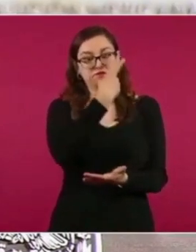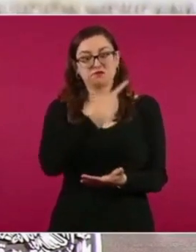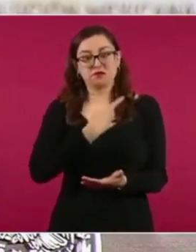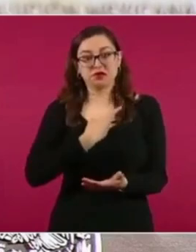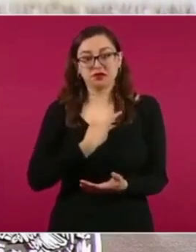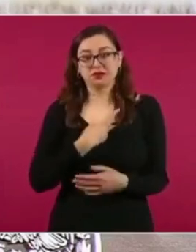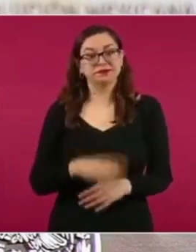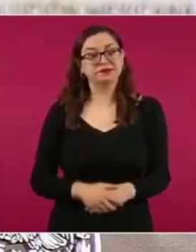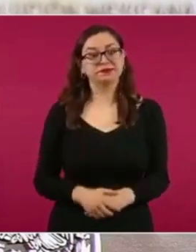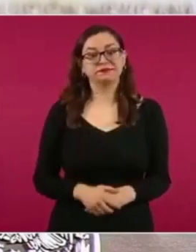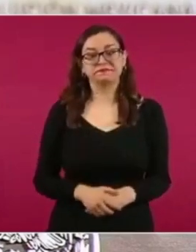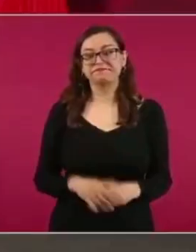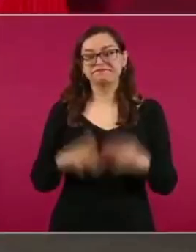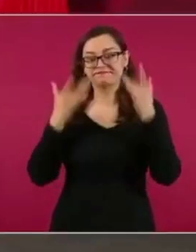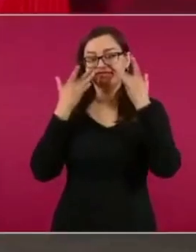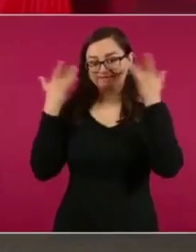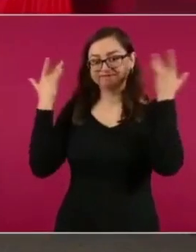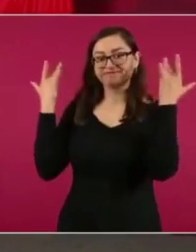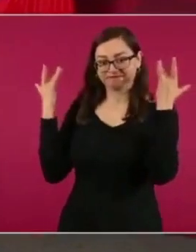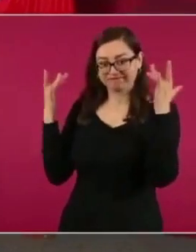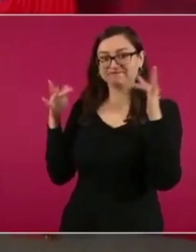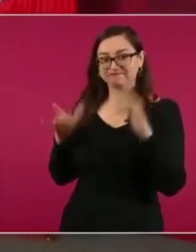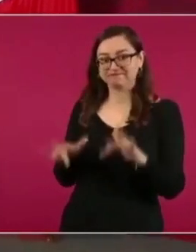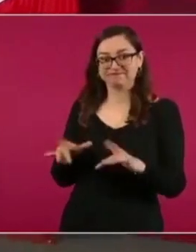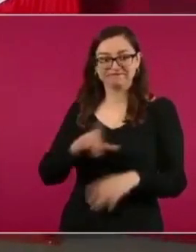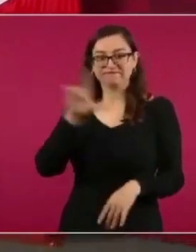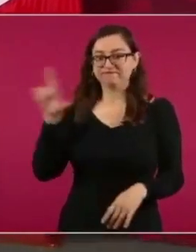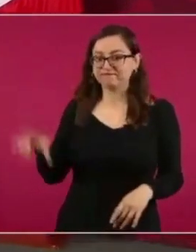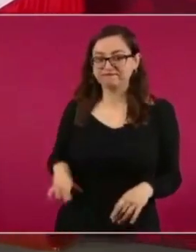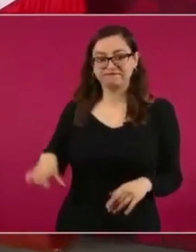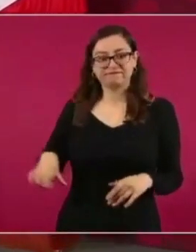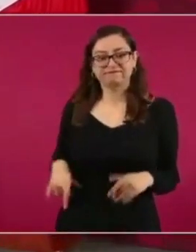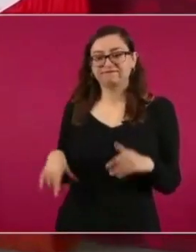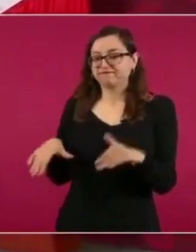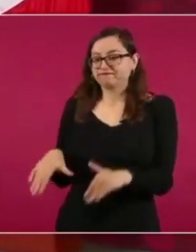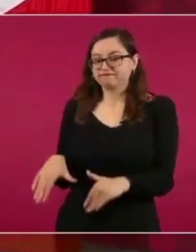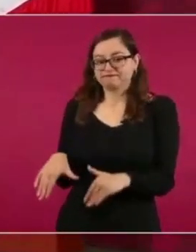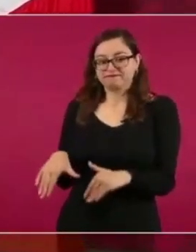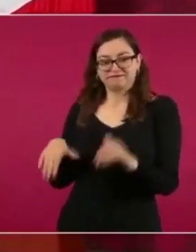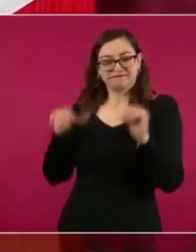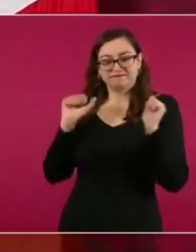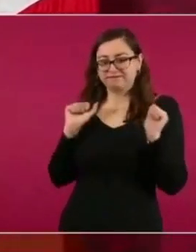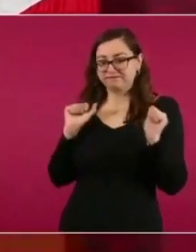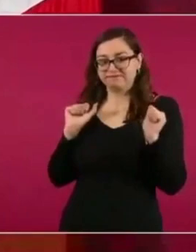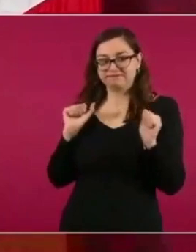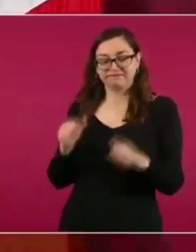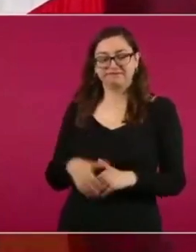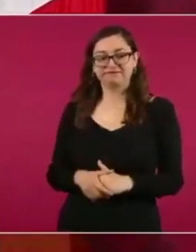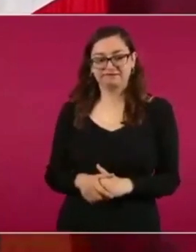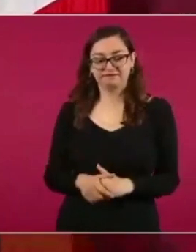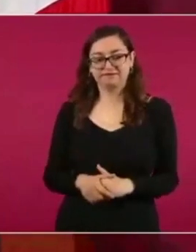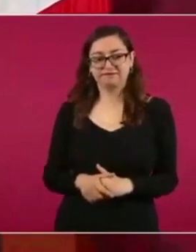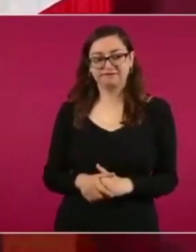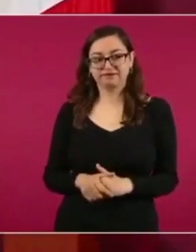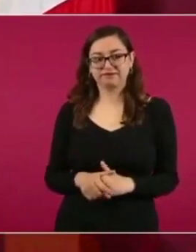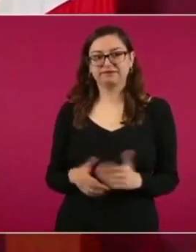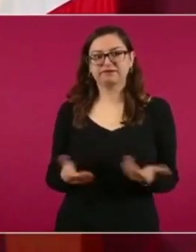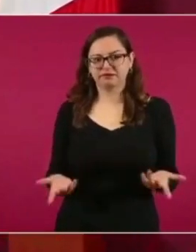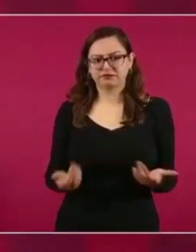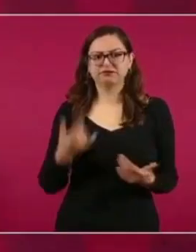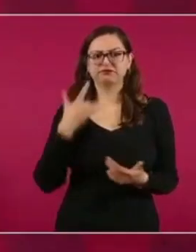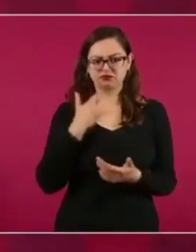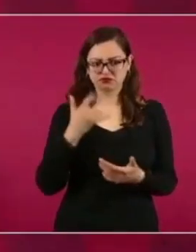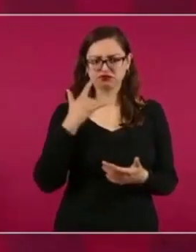retirarse del gobierno, no así de la